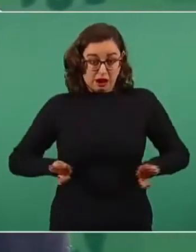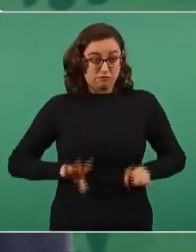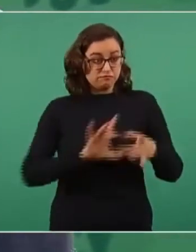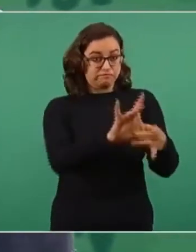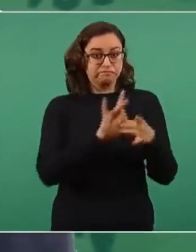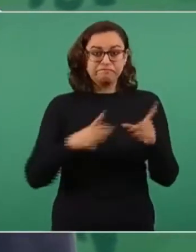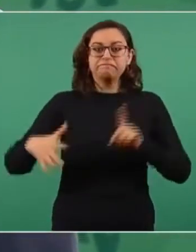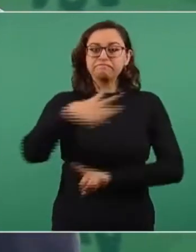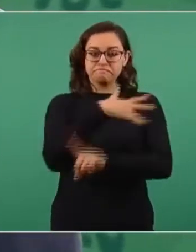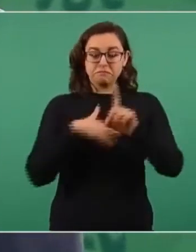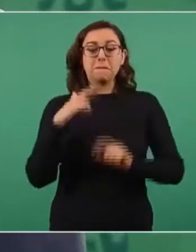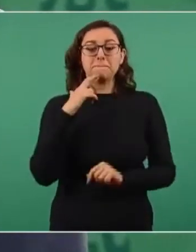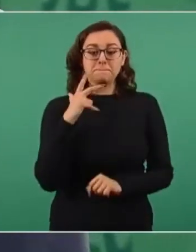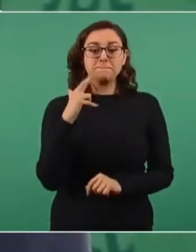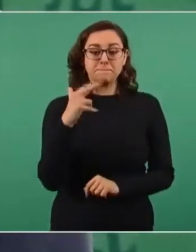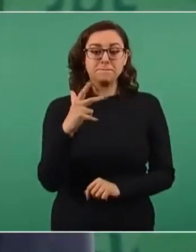una sociedad mejor.